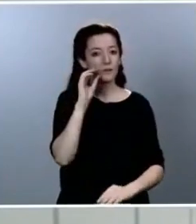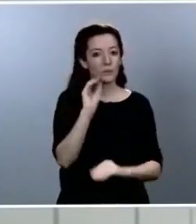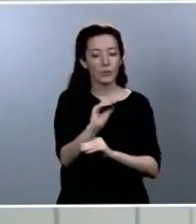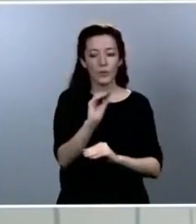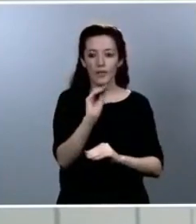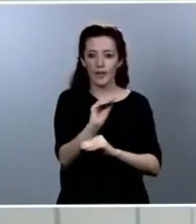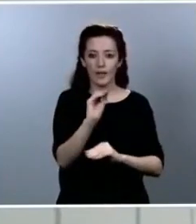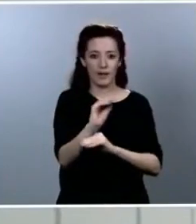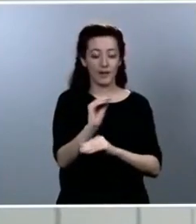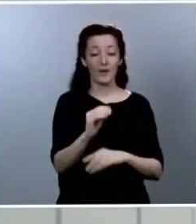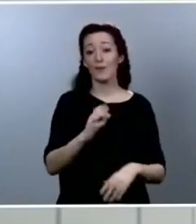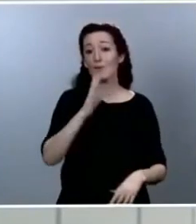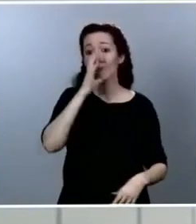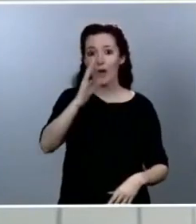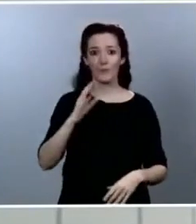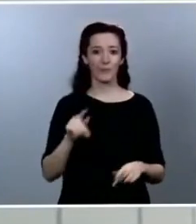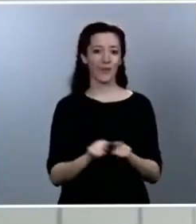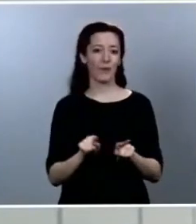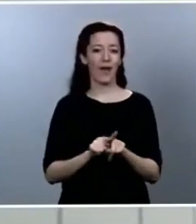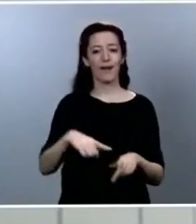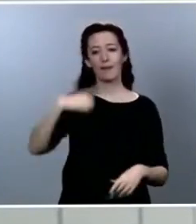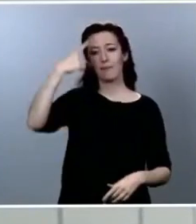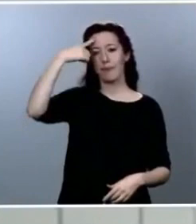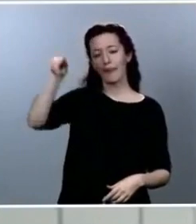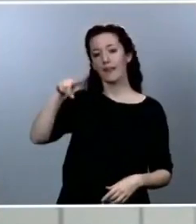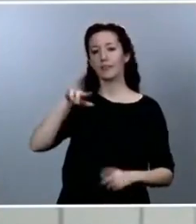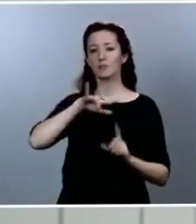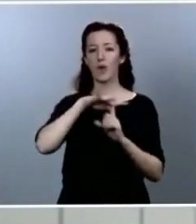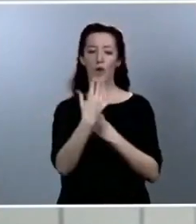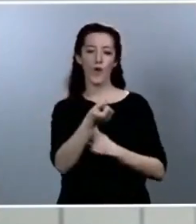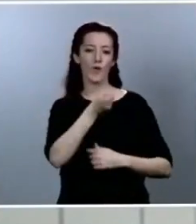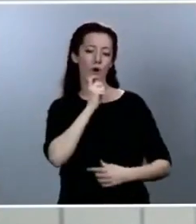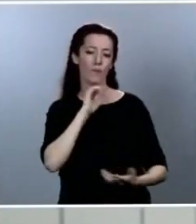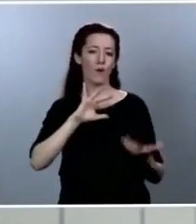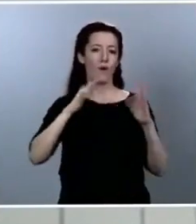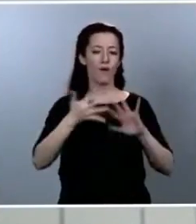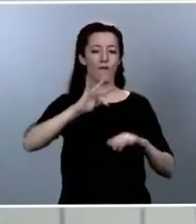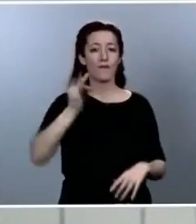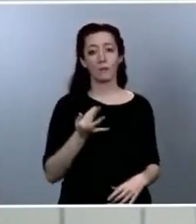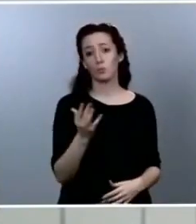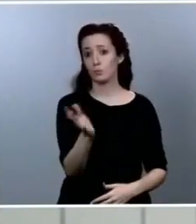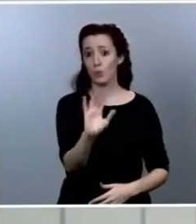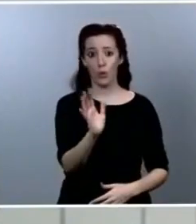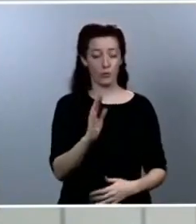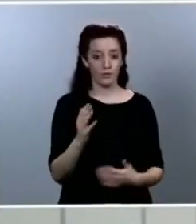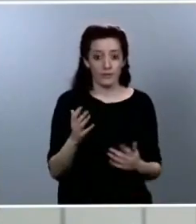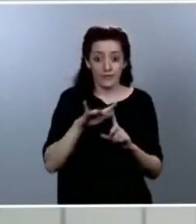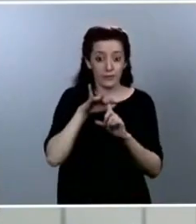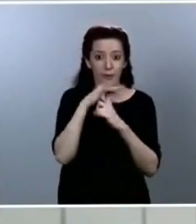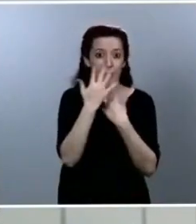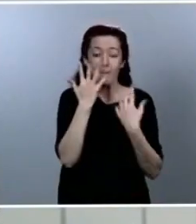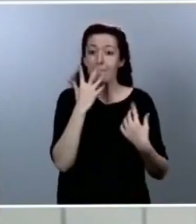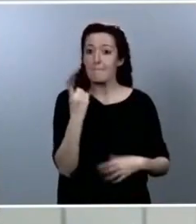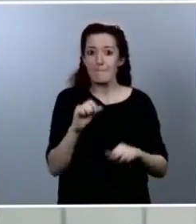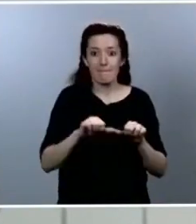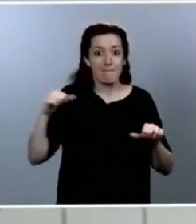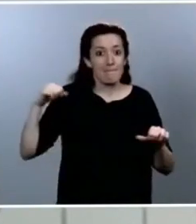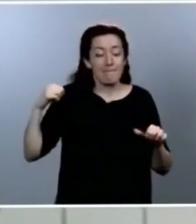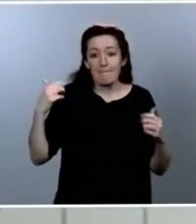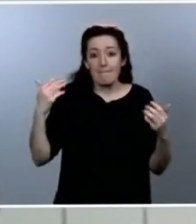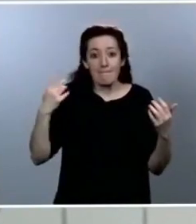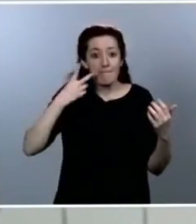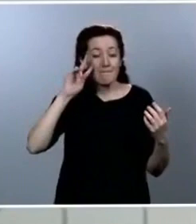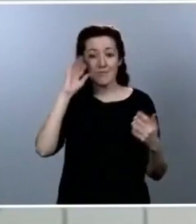infalible, no hay una hoja de ruta definida, estamos enfrentándonos a algo desconocido. No hay ningún país del mundo que haya